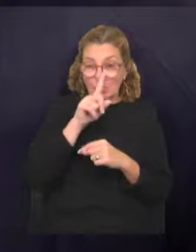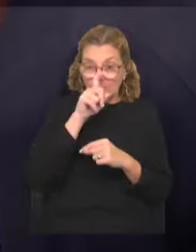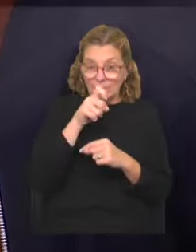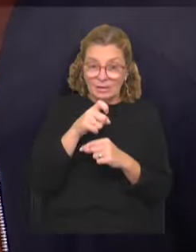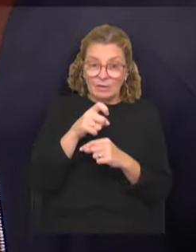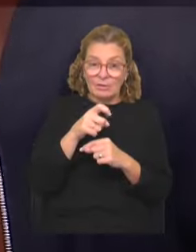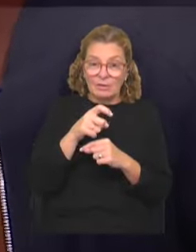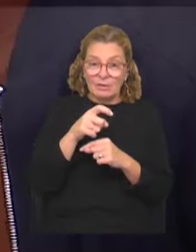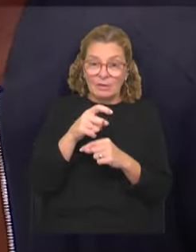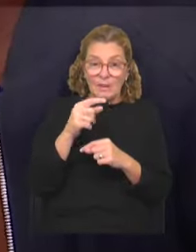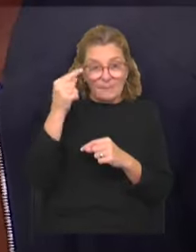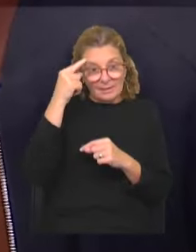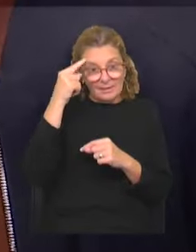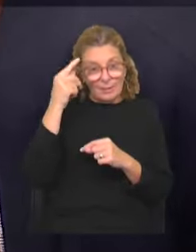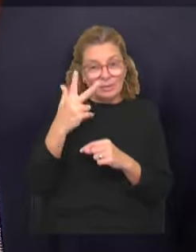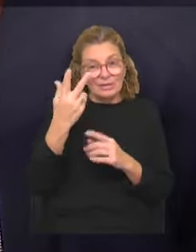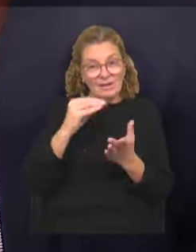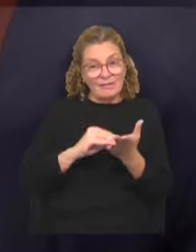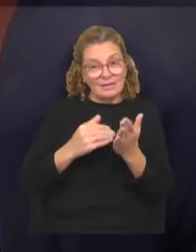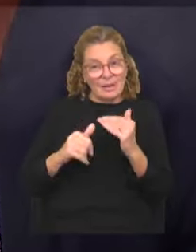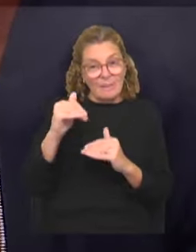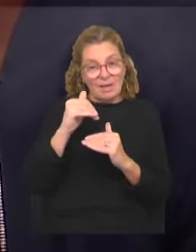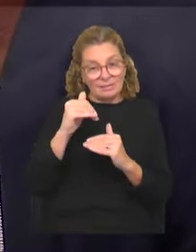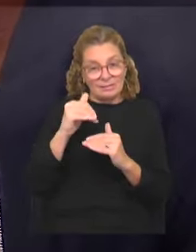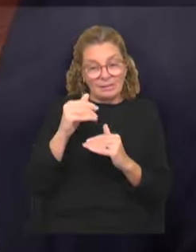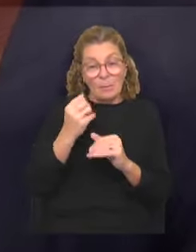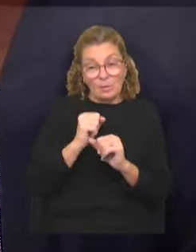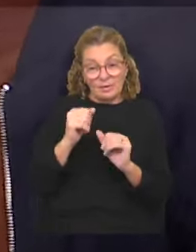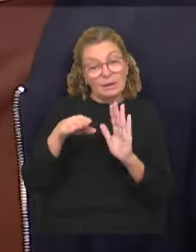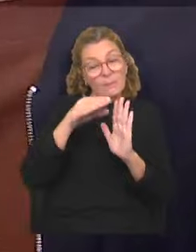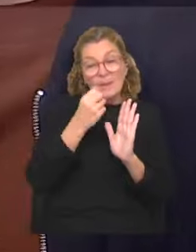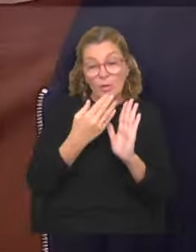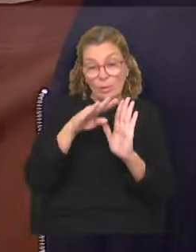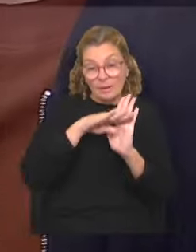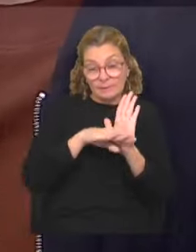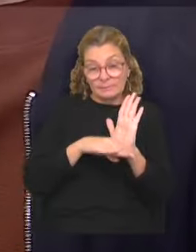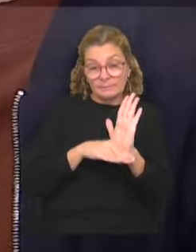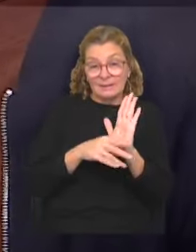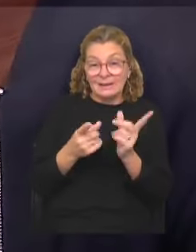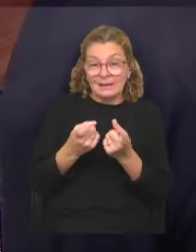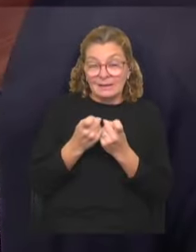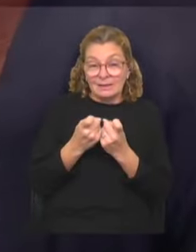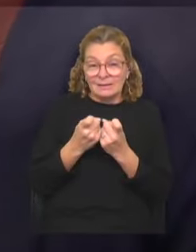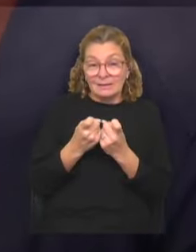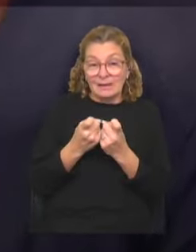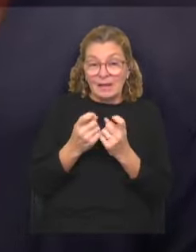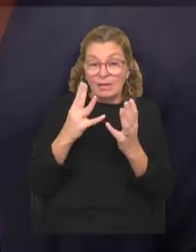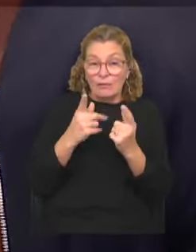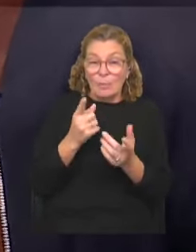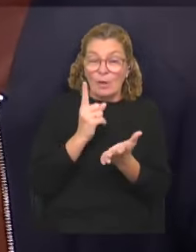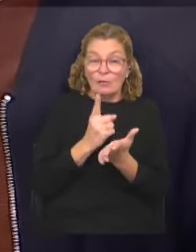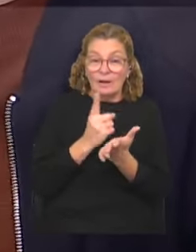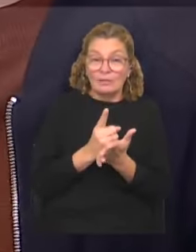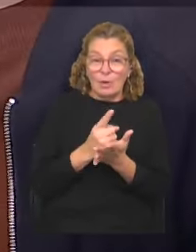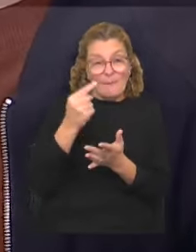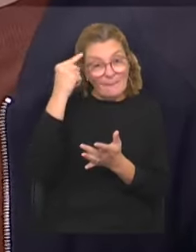sean el triple, en realidad. Entonces, puede ser un paso más para la regularización también. ¿Hay necesidad de que sea de forma obligatoria